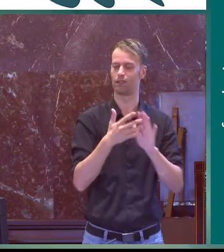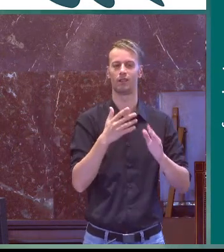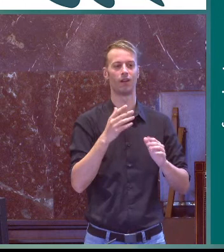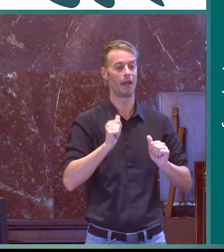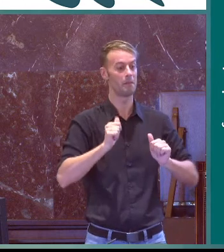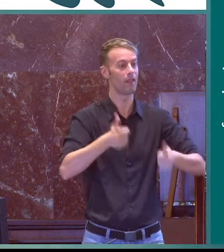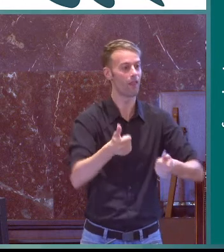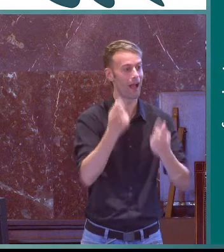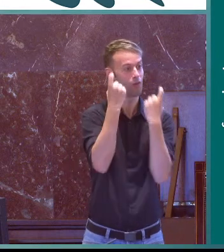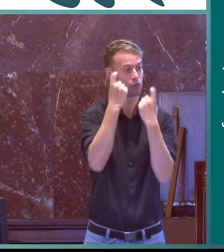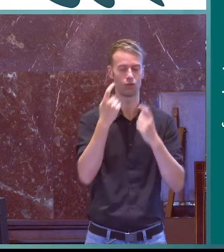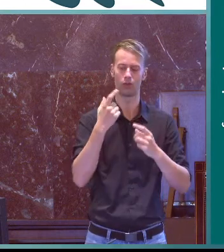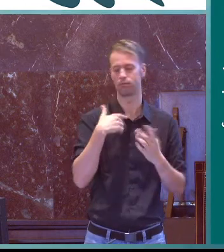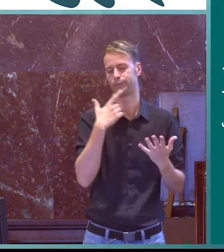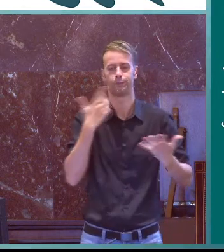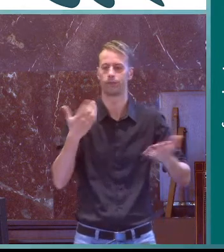útiles